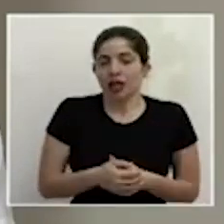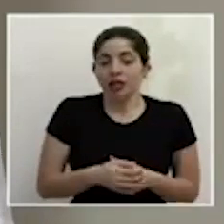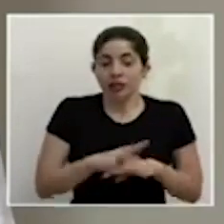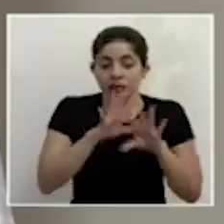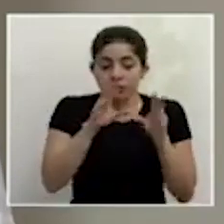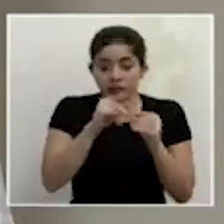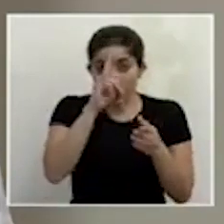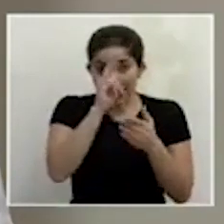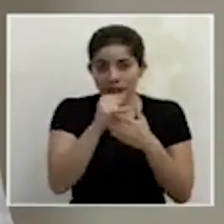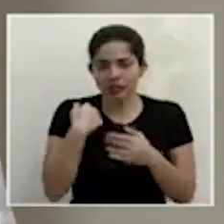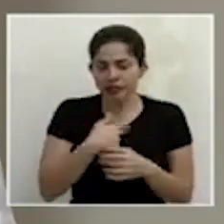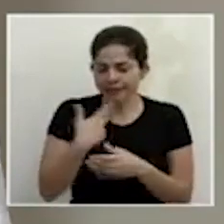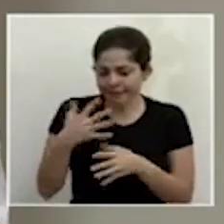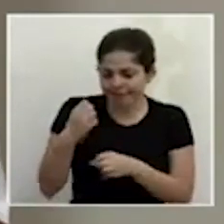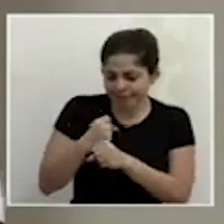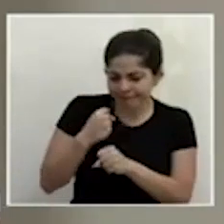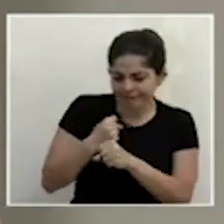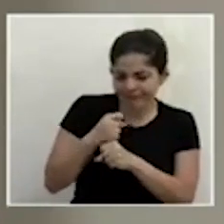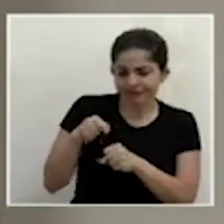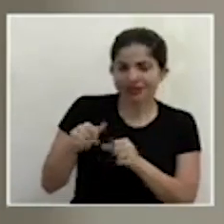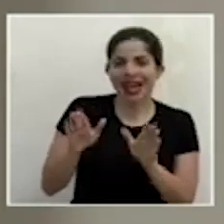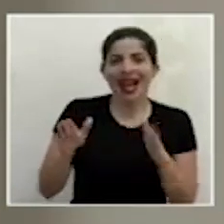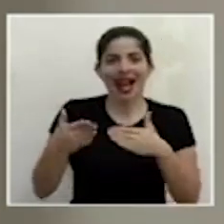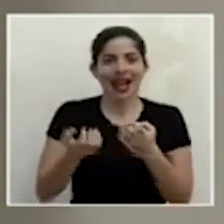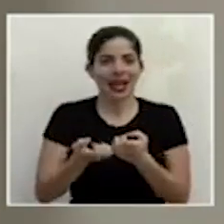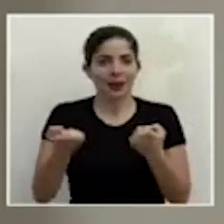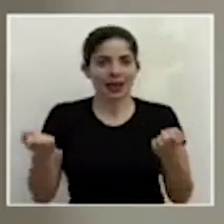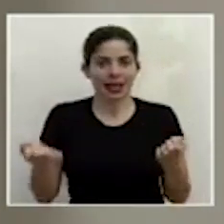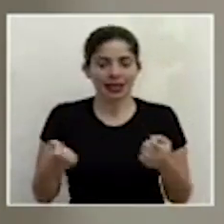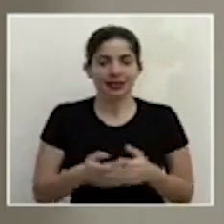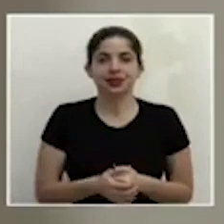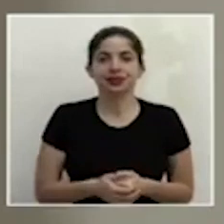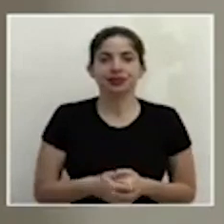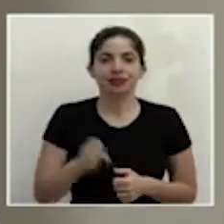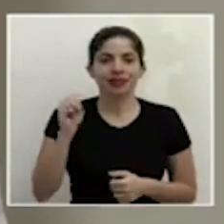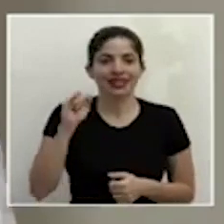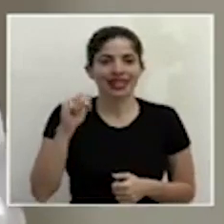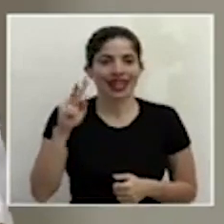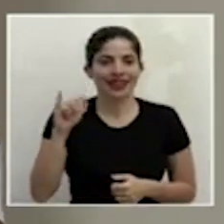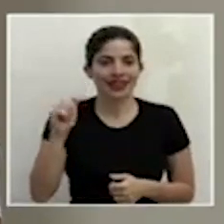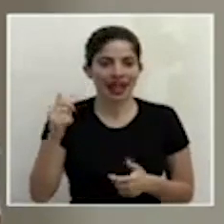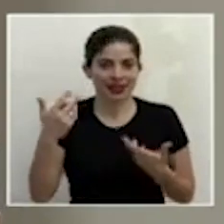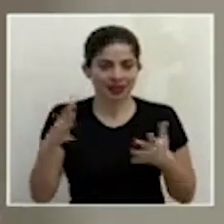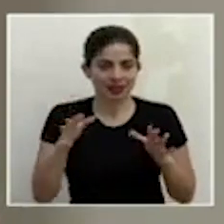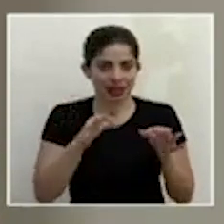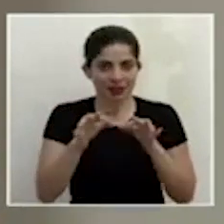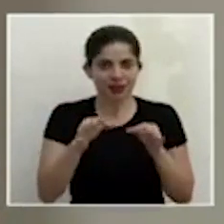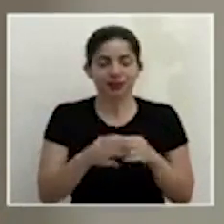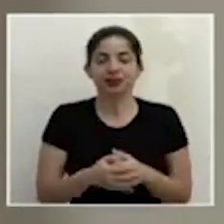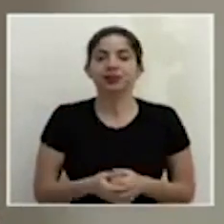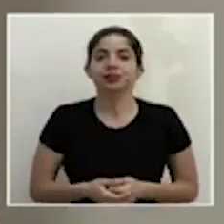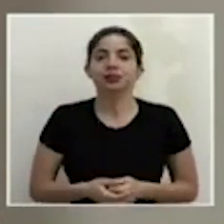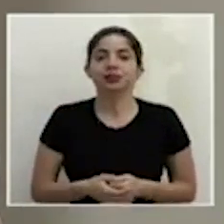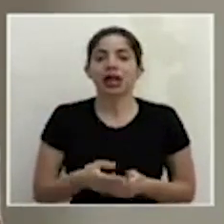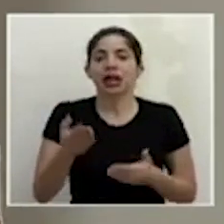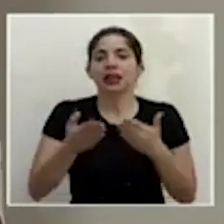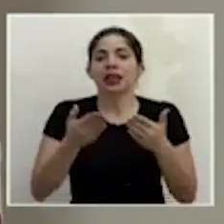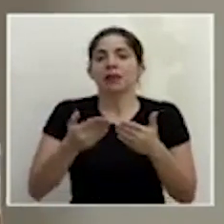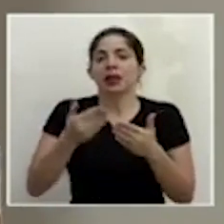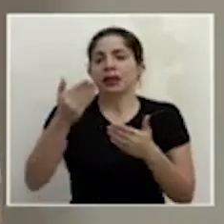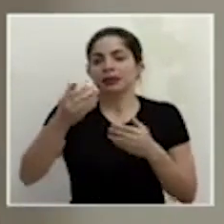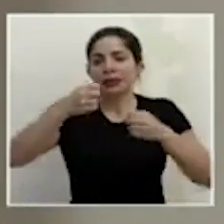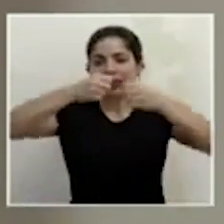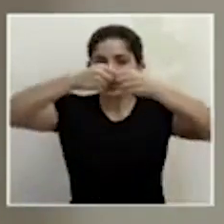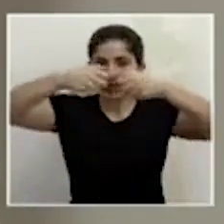ese sentido pues hemos trabajado en esta caja de herramientas que doña Silvia ha presentado tal vez en el siguiente